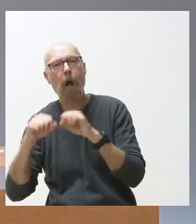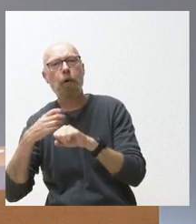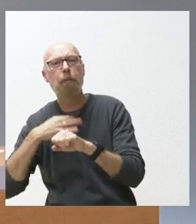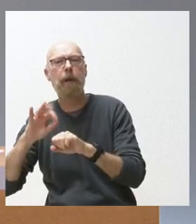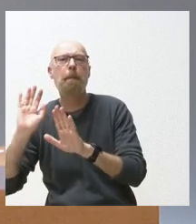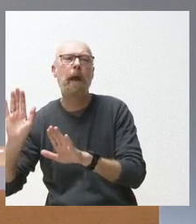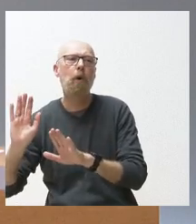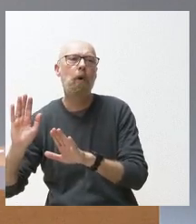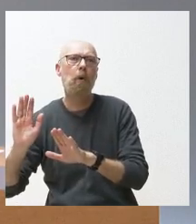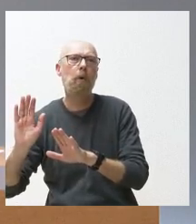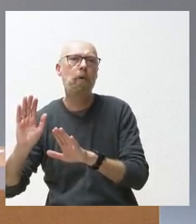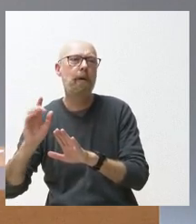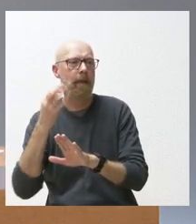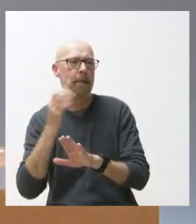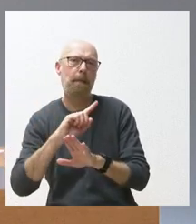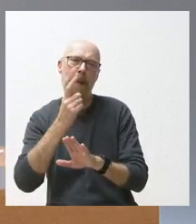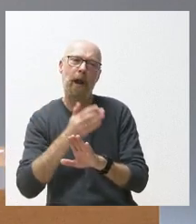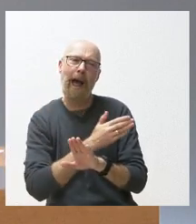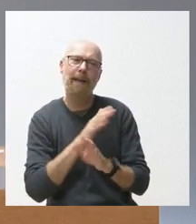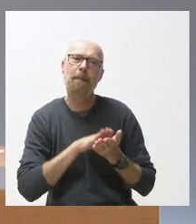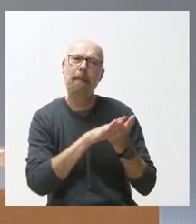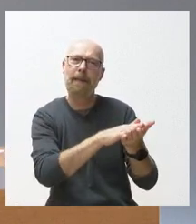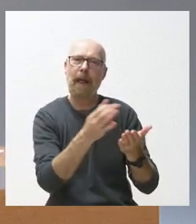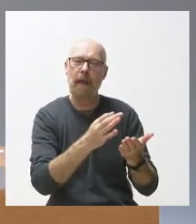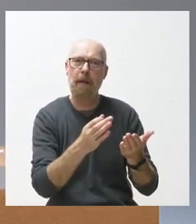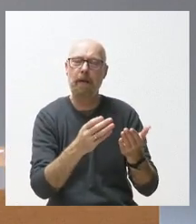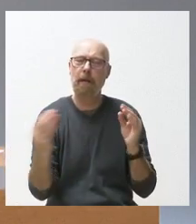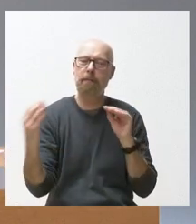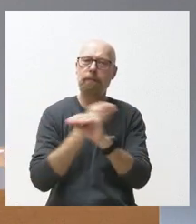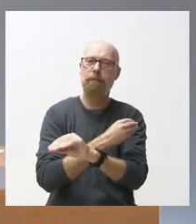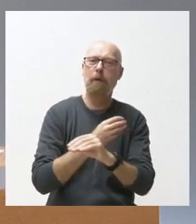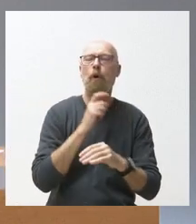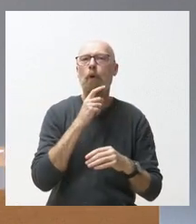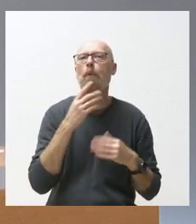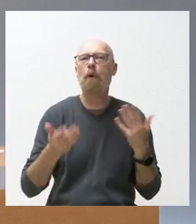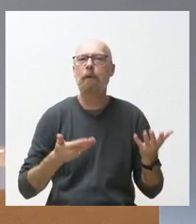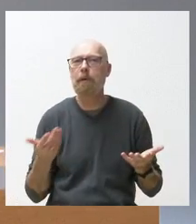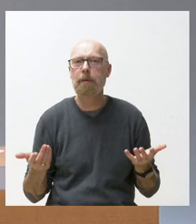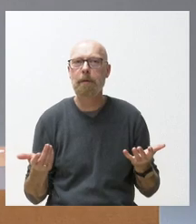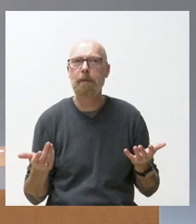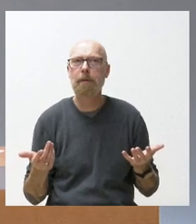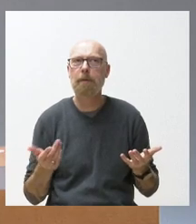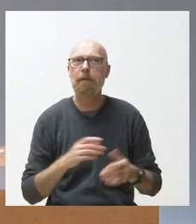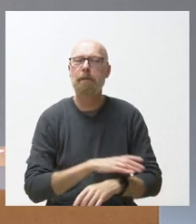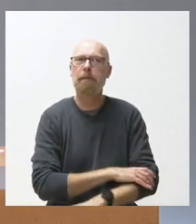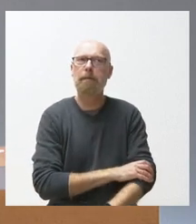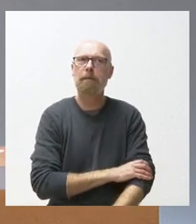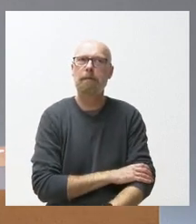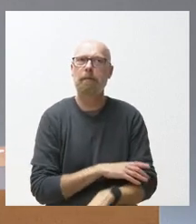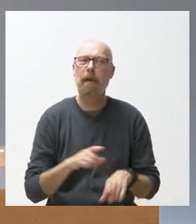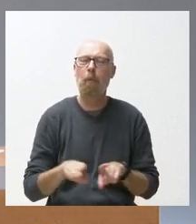si no lo presentan no lo vamos a poder negociar no sé si es un un juego